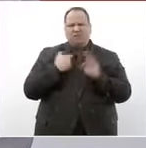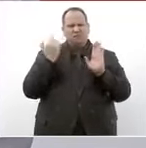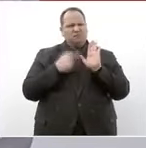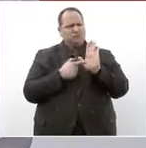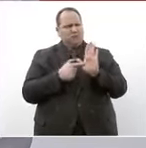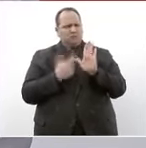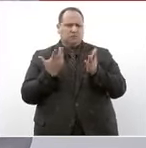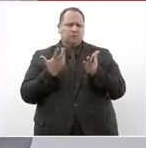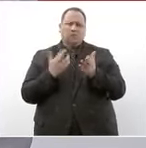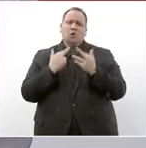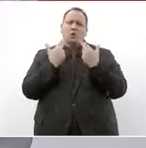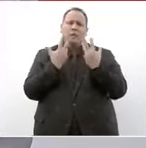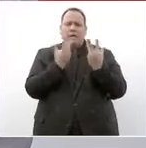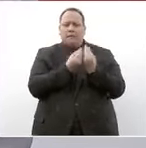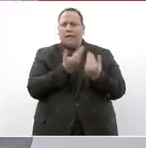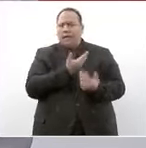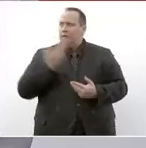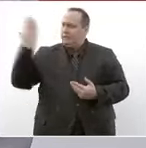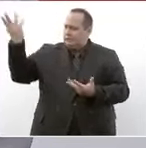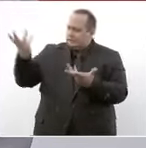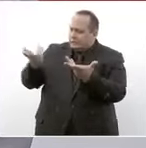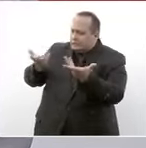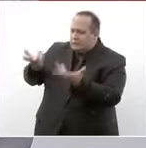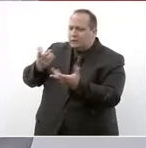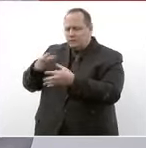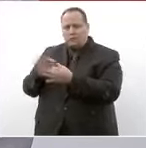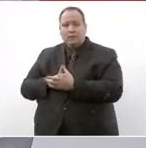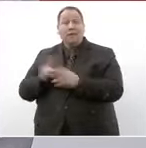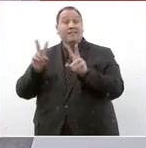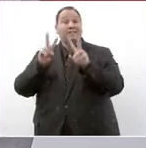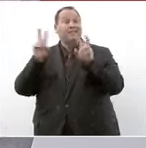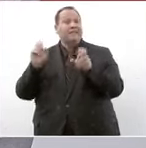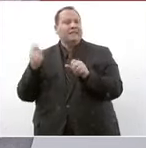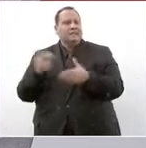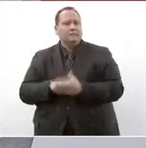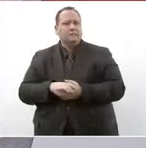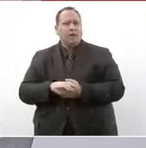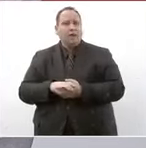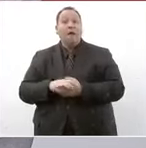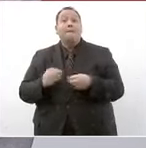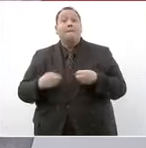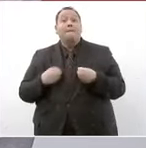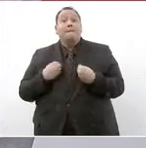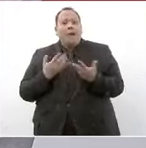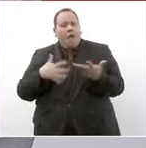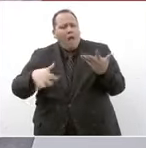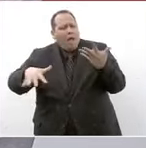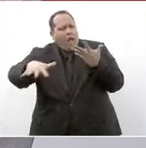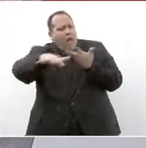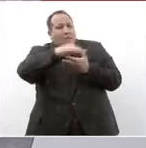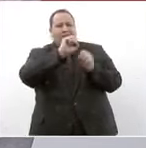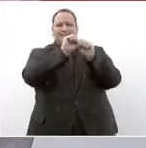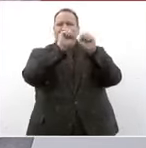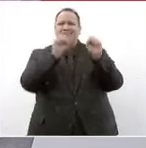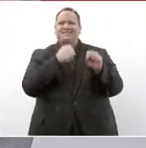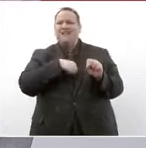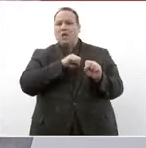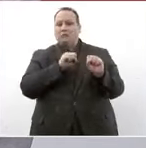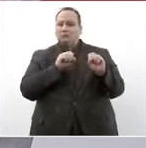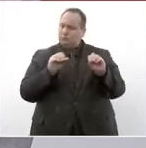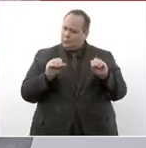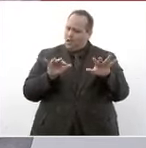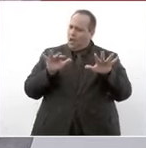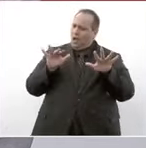en reuniones con el señor presidente donde el tema es darle vida, cambiar el sistema de salud